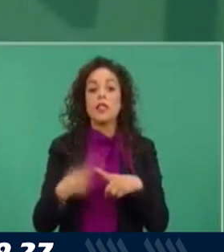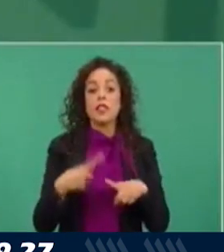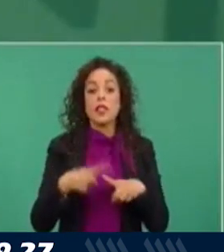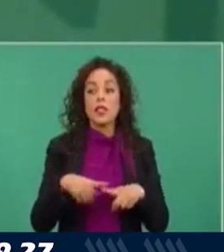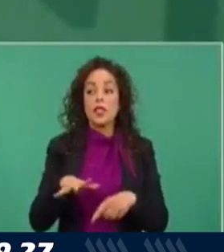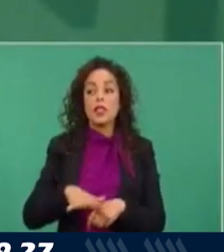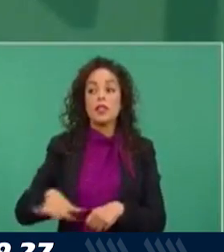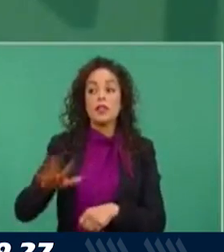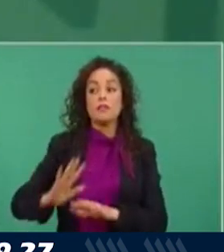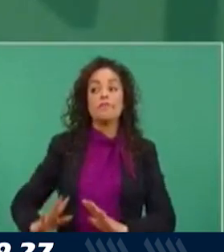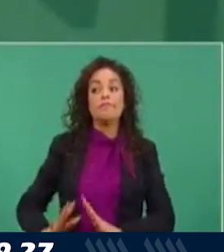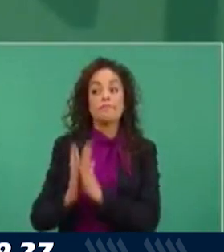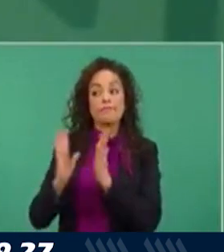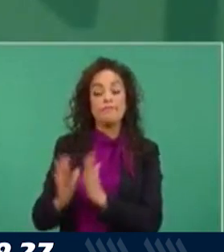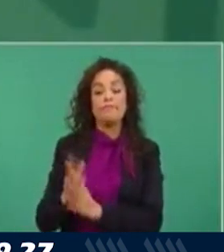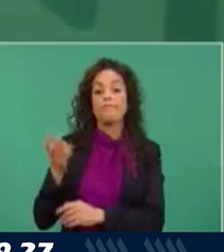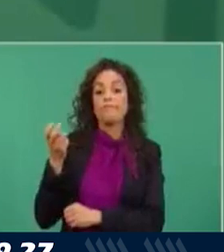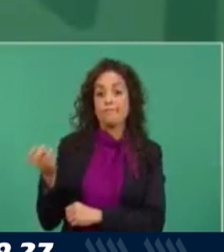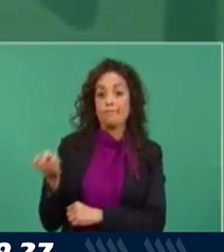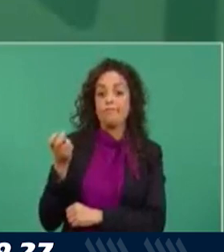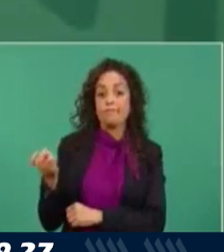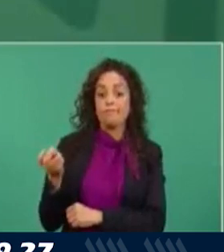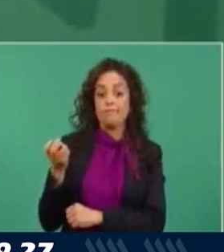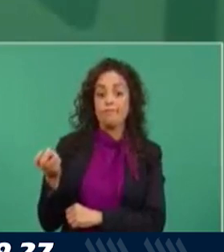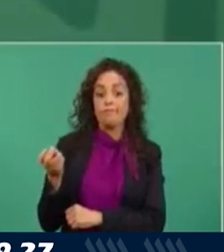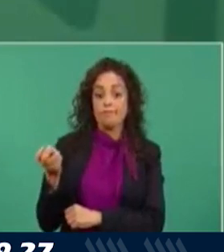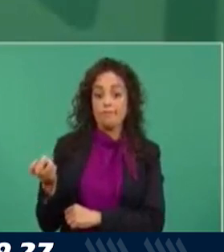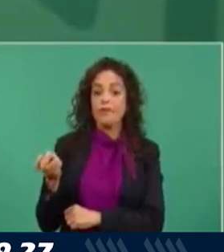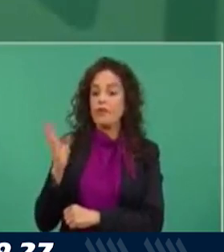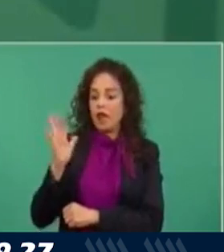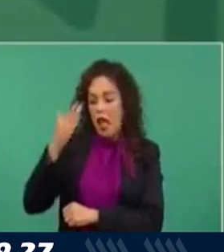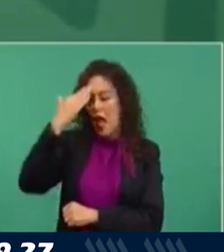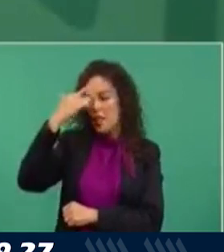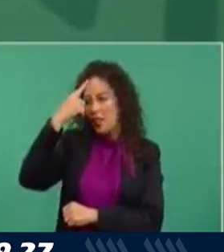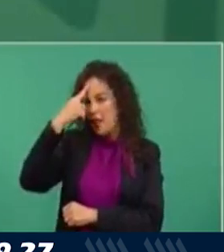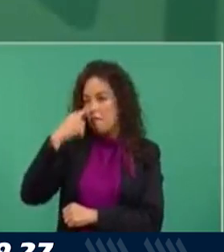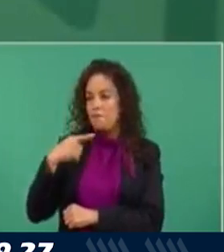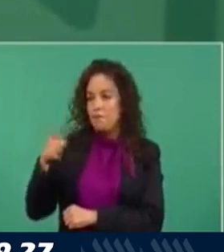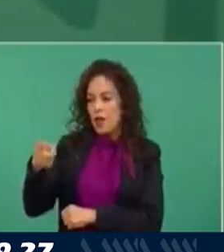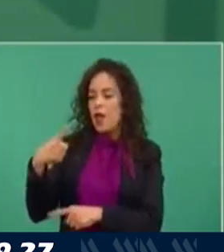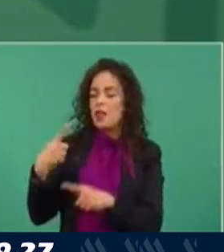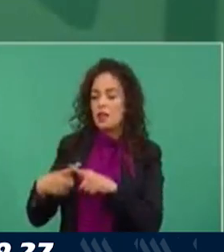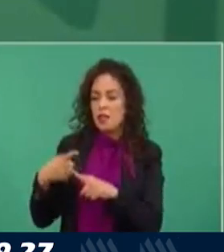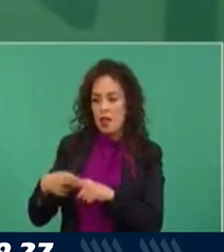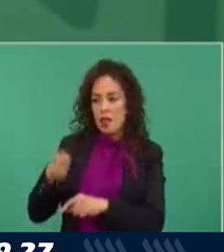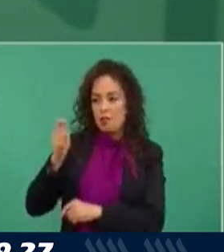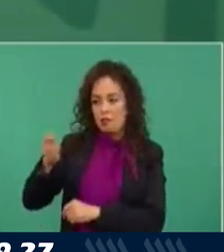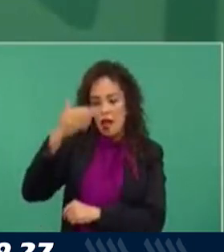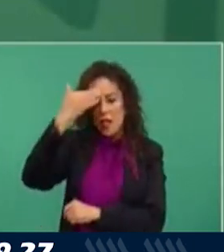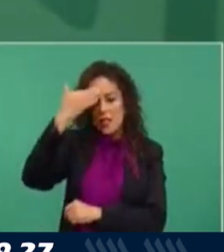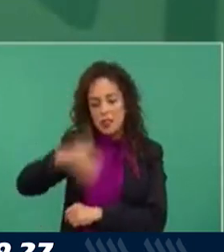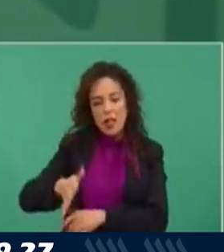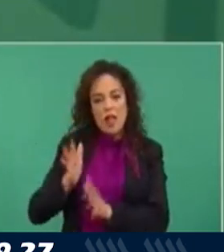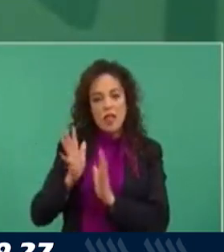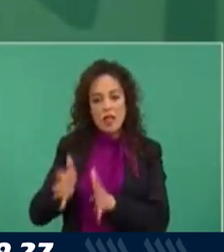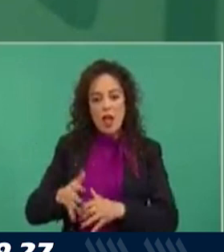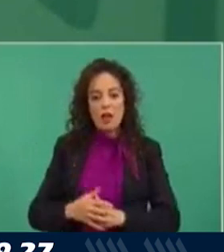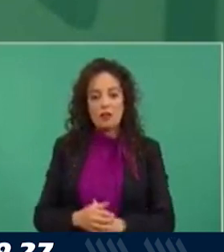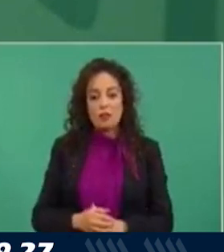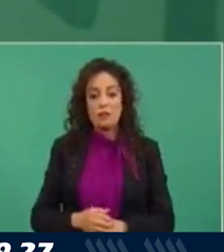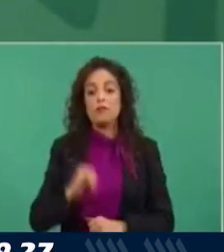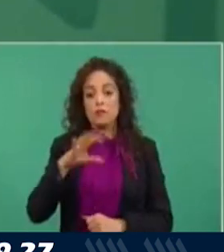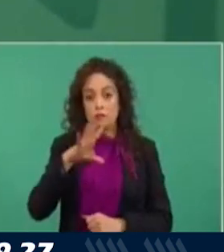en esto, completamente identificados y sí tienen todos antecedentes